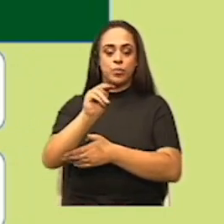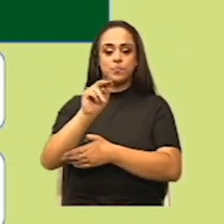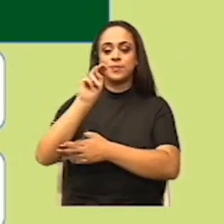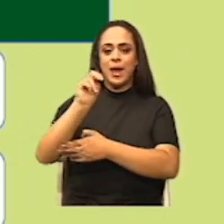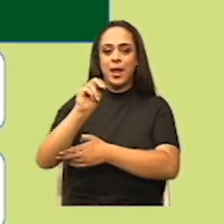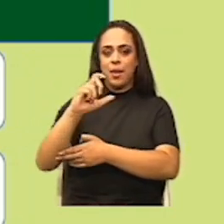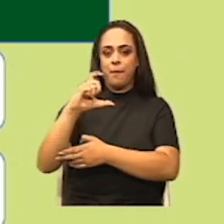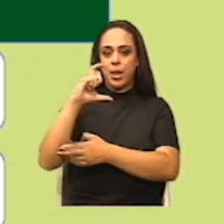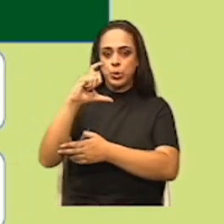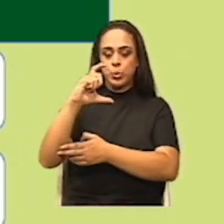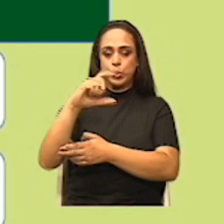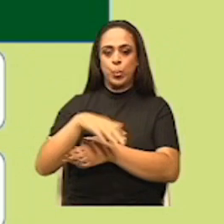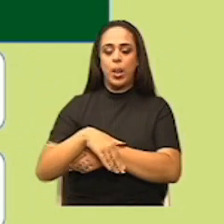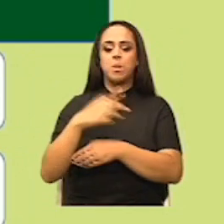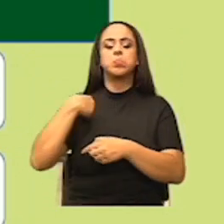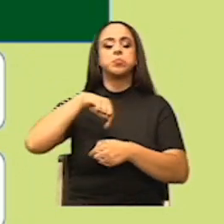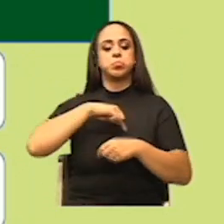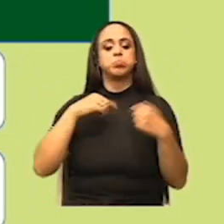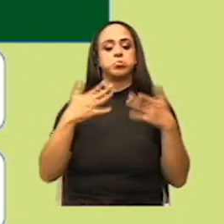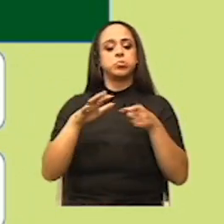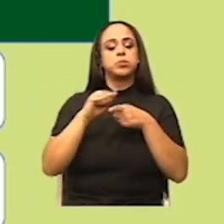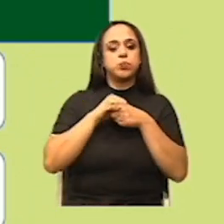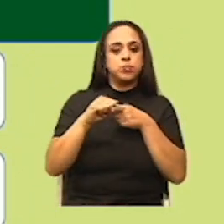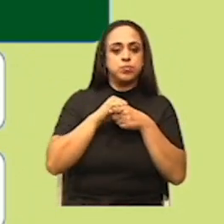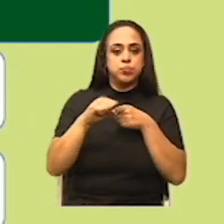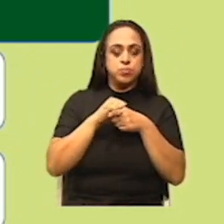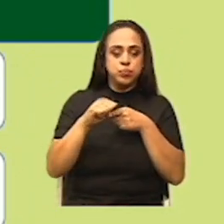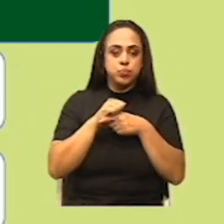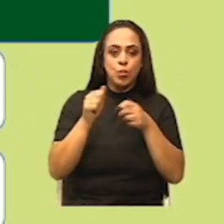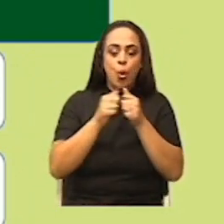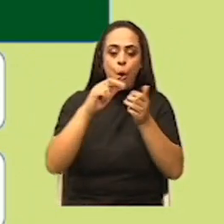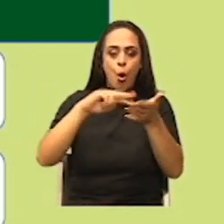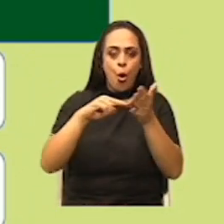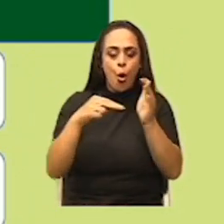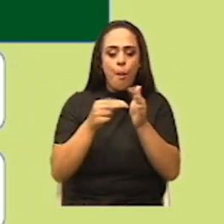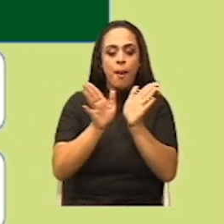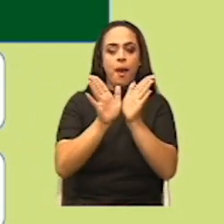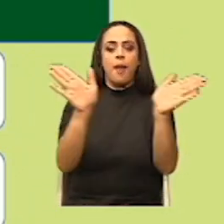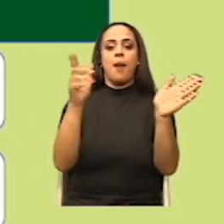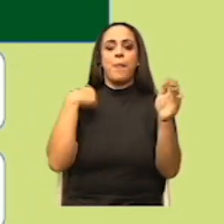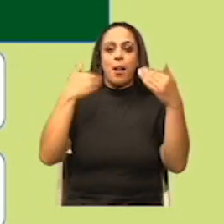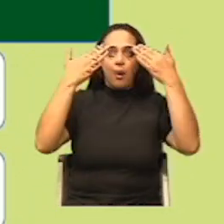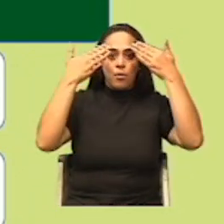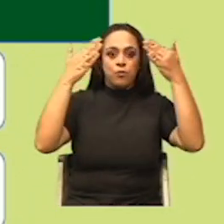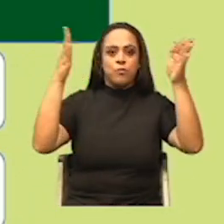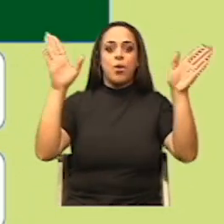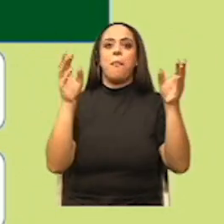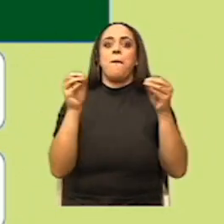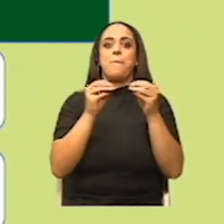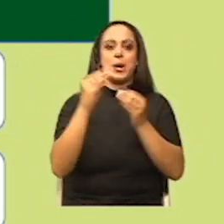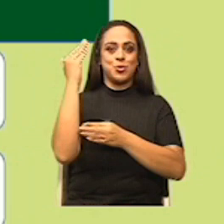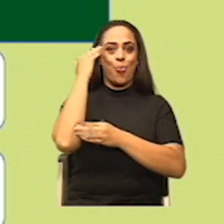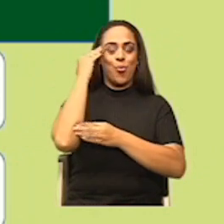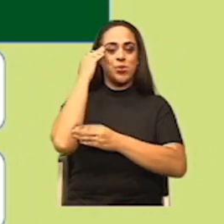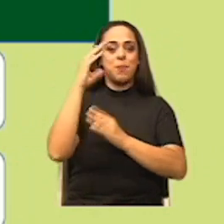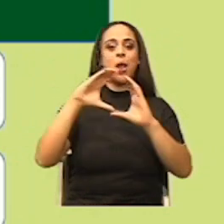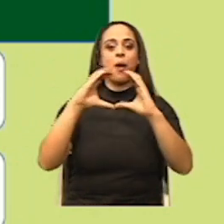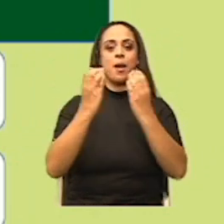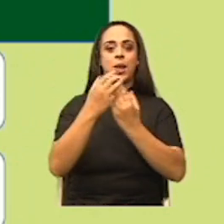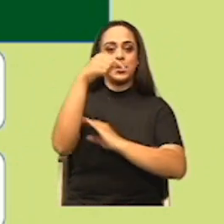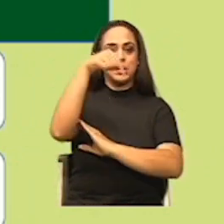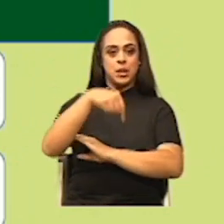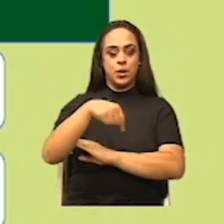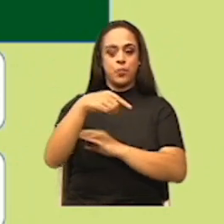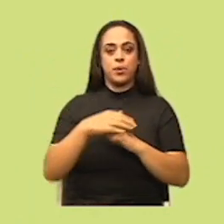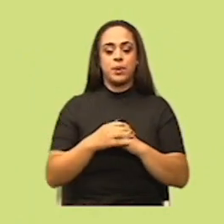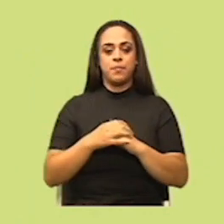repaso por esos conceptos generales que necesitamos para seguir ampliando conocimientos durante la clase de hoy. Así que en este